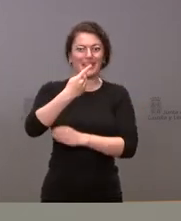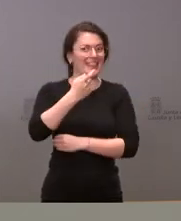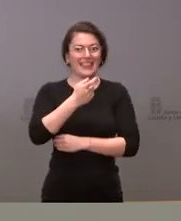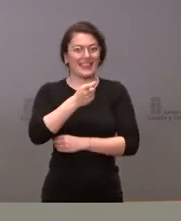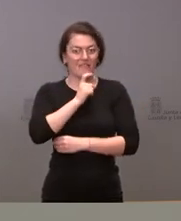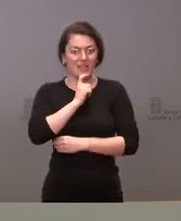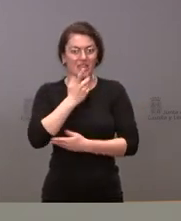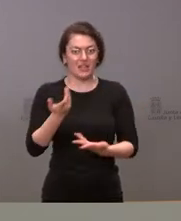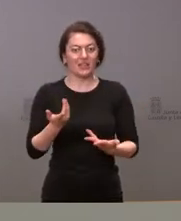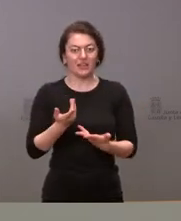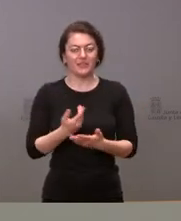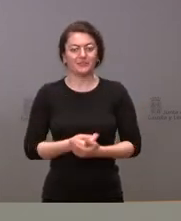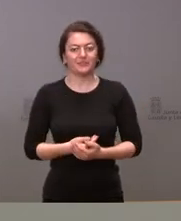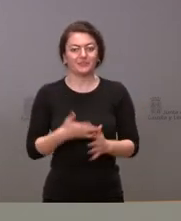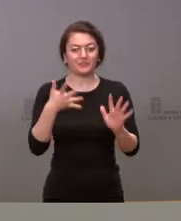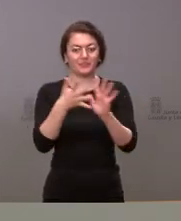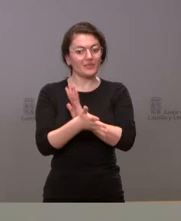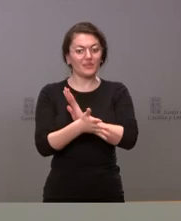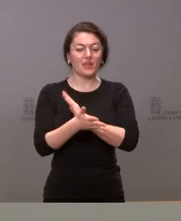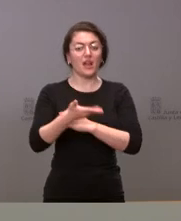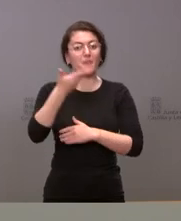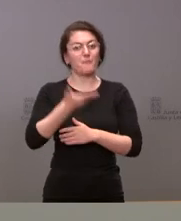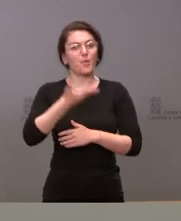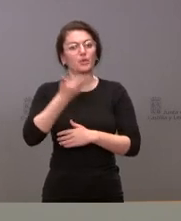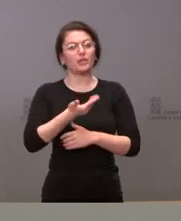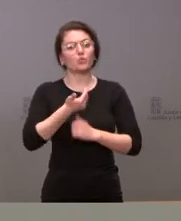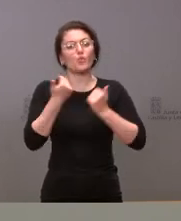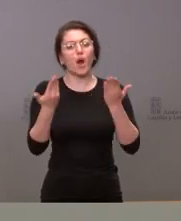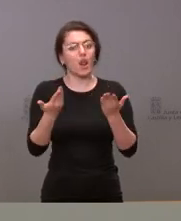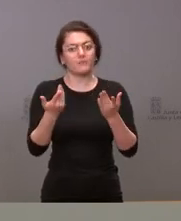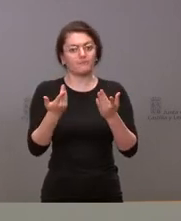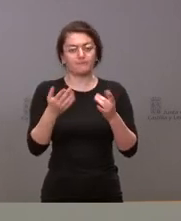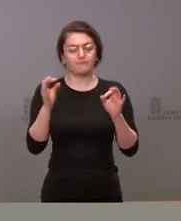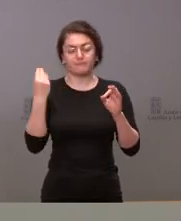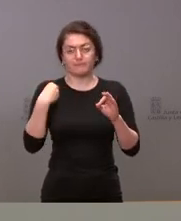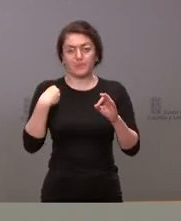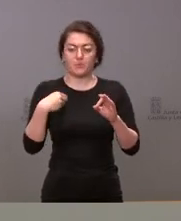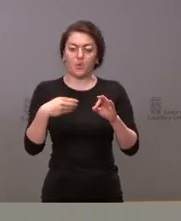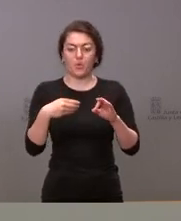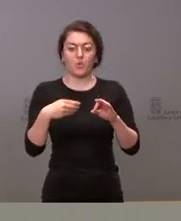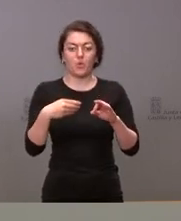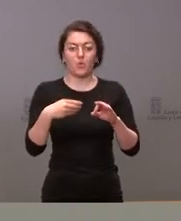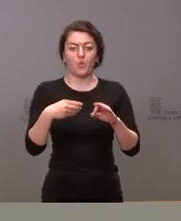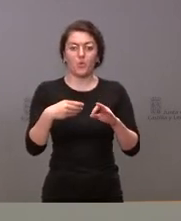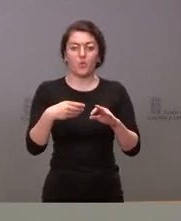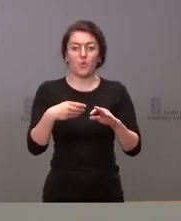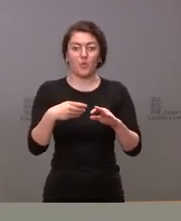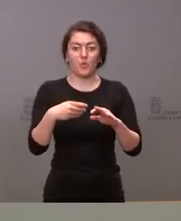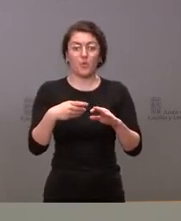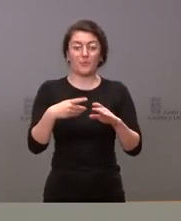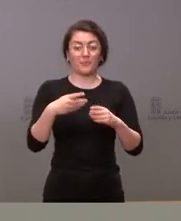de los ejes de este plan de crisis que estamos trabajando tiene que ir en esa dirección de facilitar el acceso